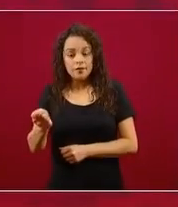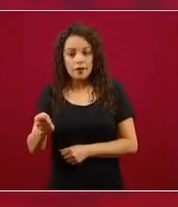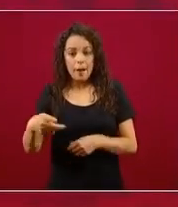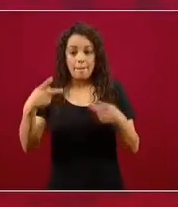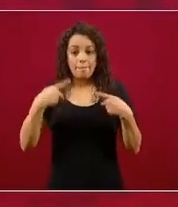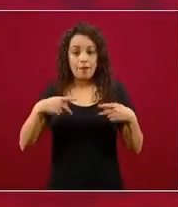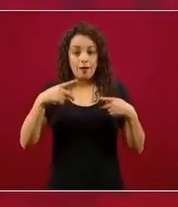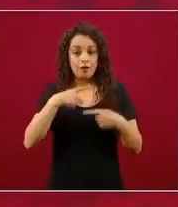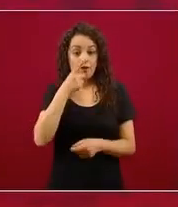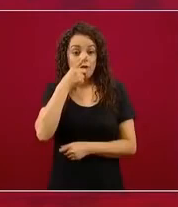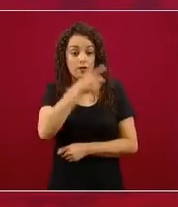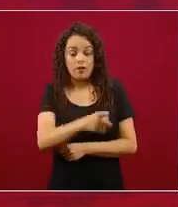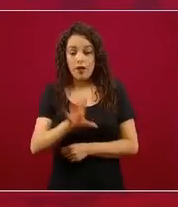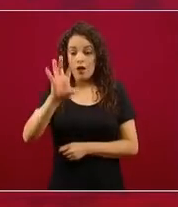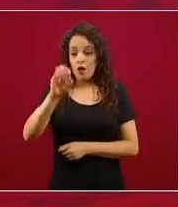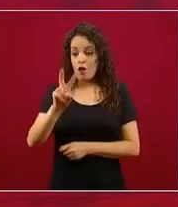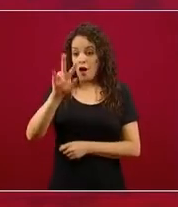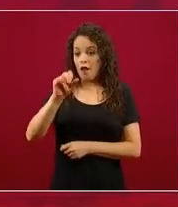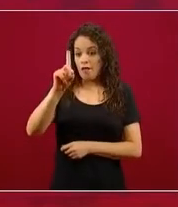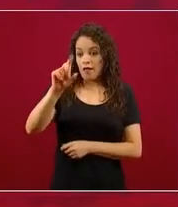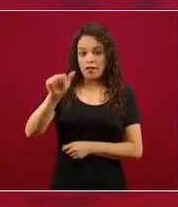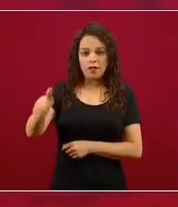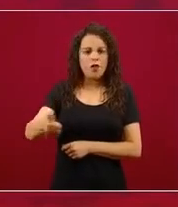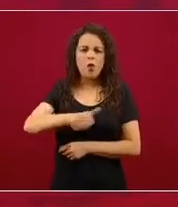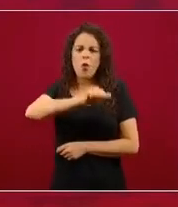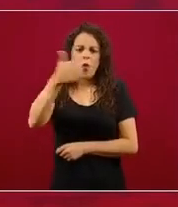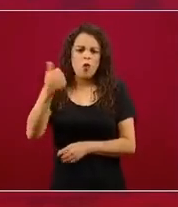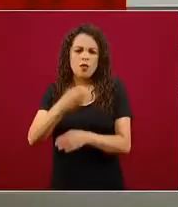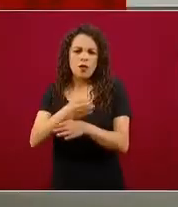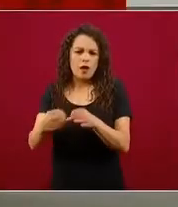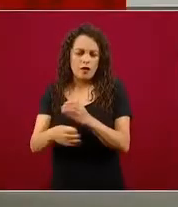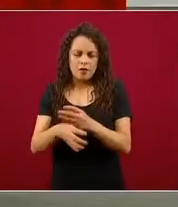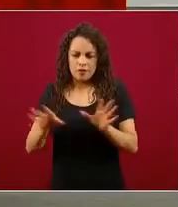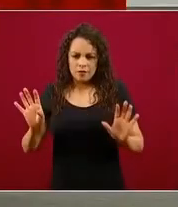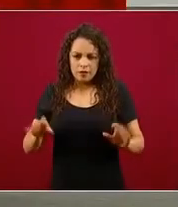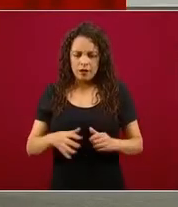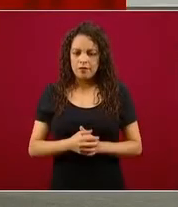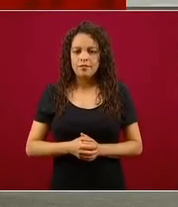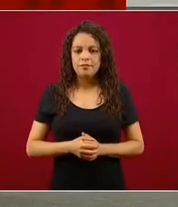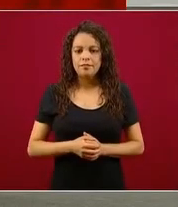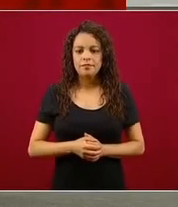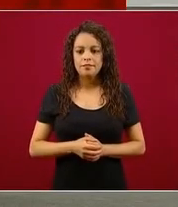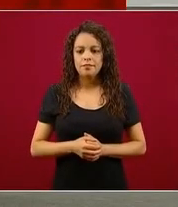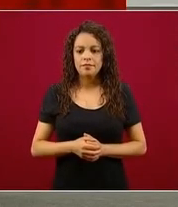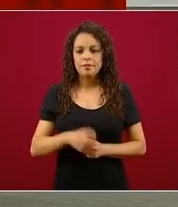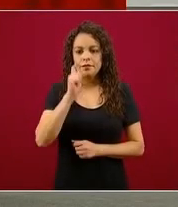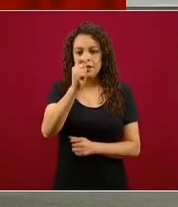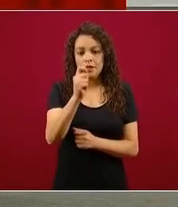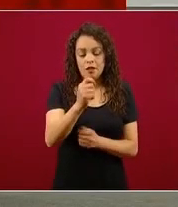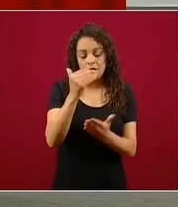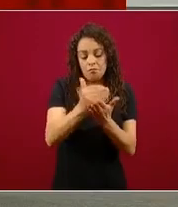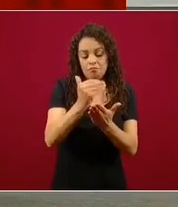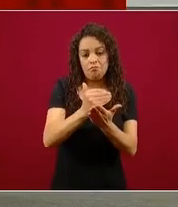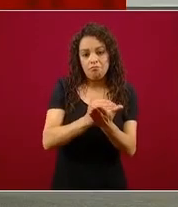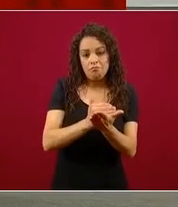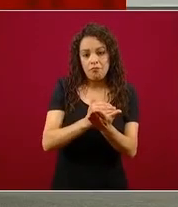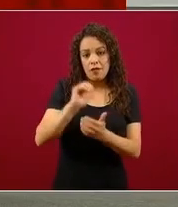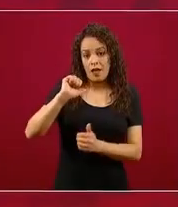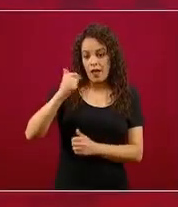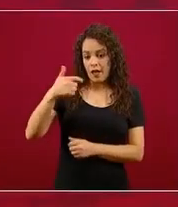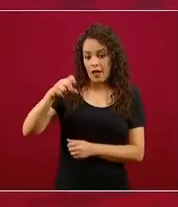en otro tipo de agendas, ya sea como protagonistas en las agendas políticas, por ejemplo,